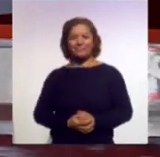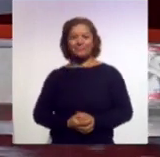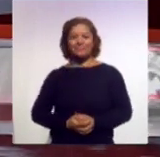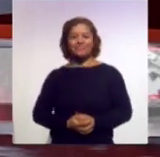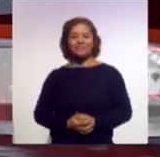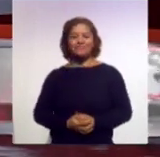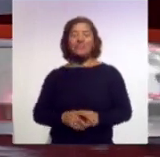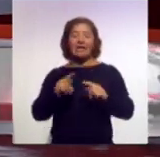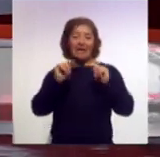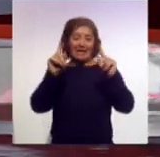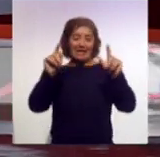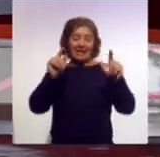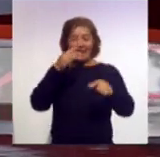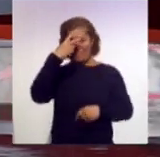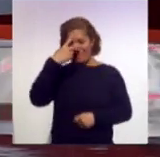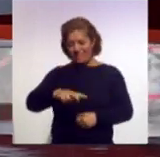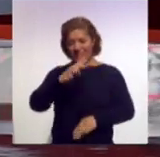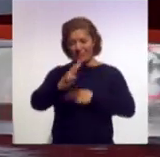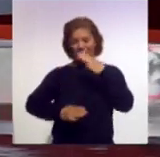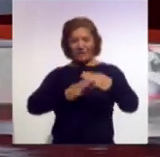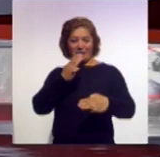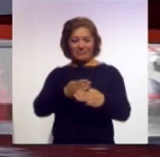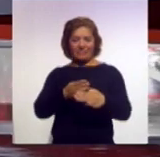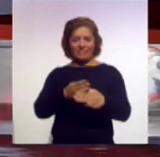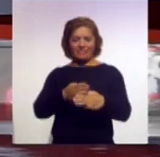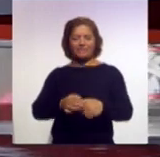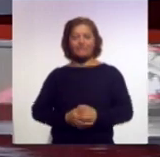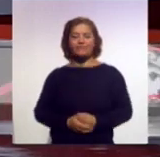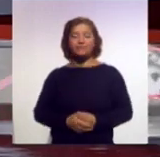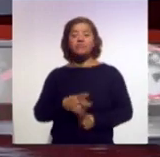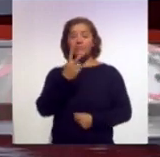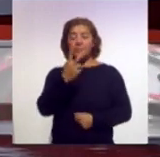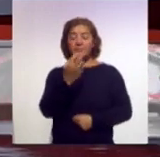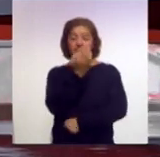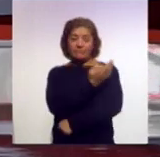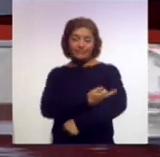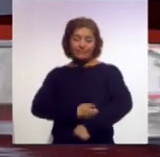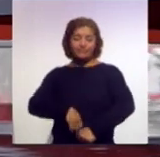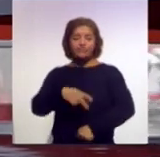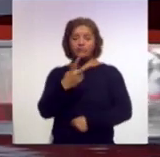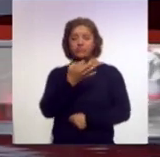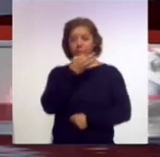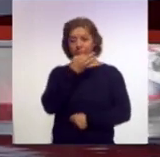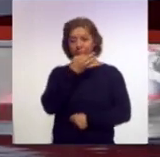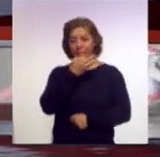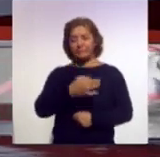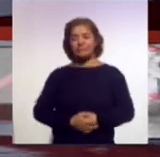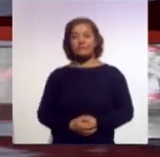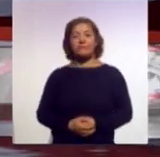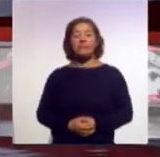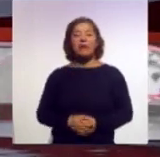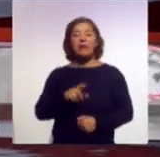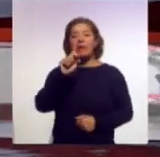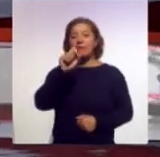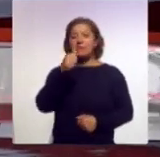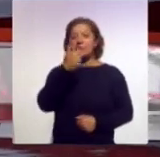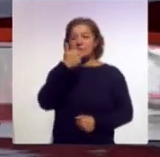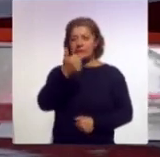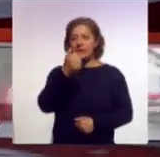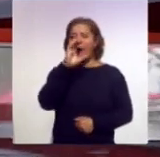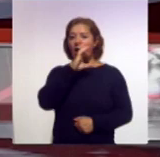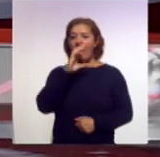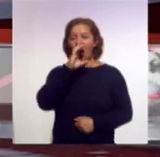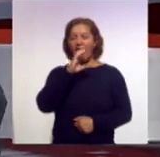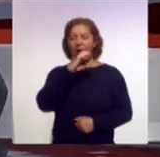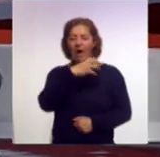de Tlaxcala, México y el mundo. Son las 2 de la tarde con 2 minutos, 26 grados la temperatura